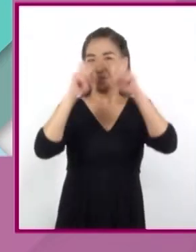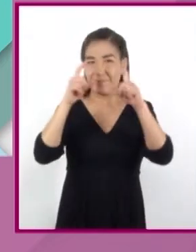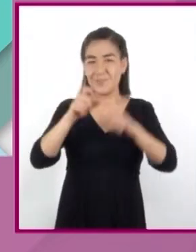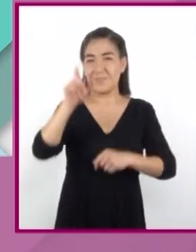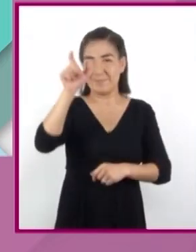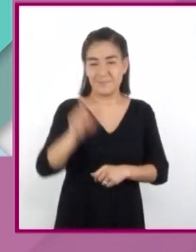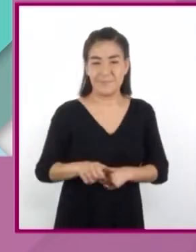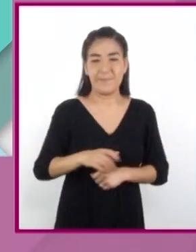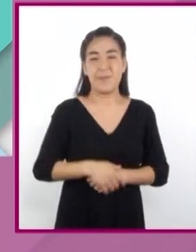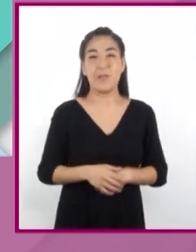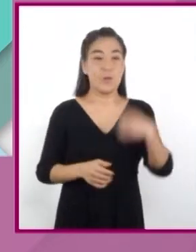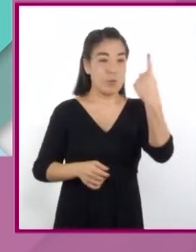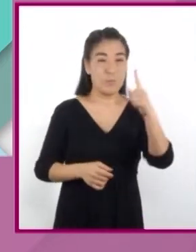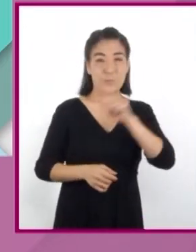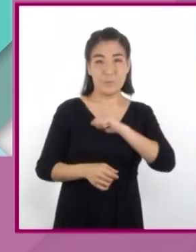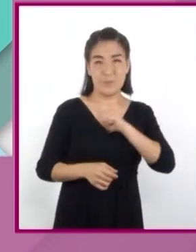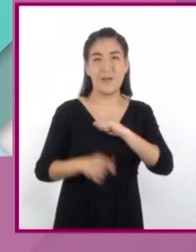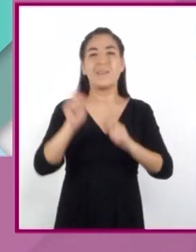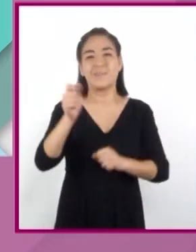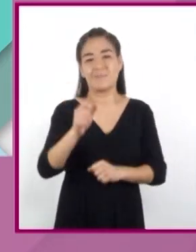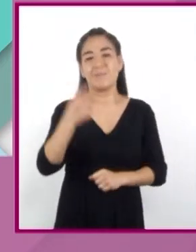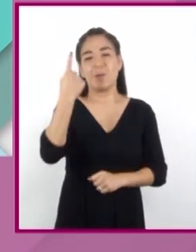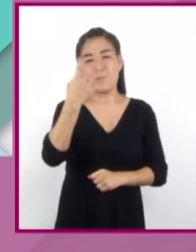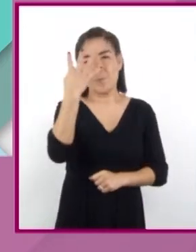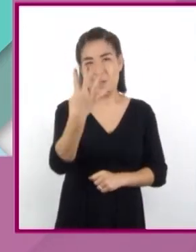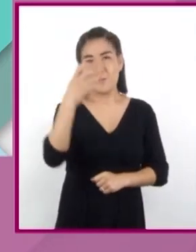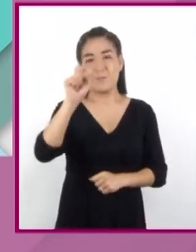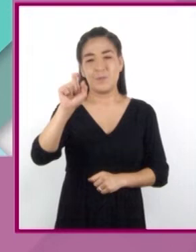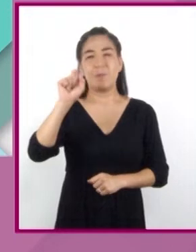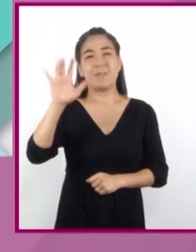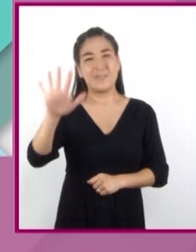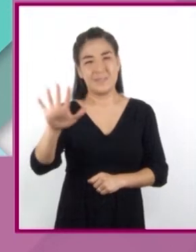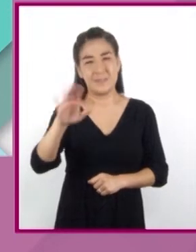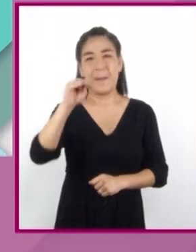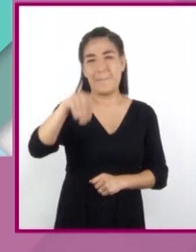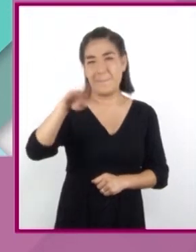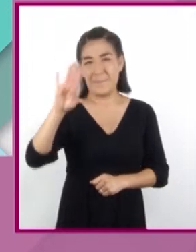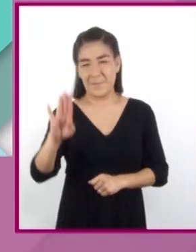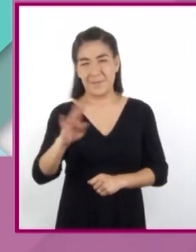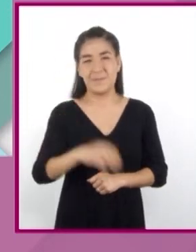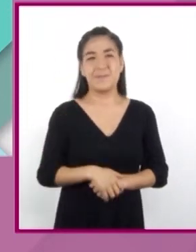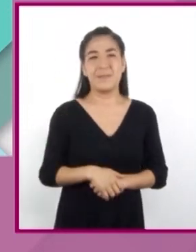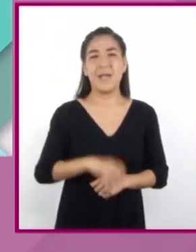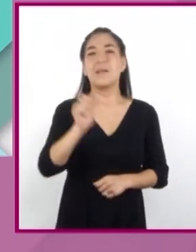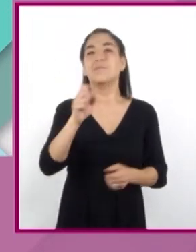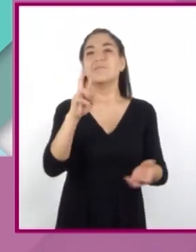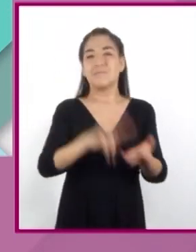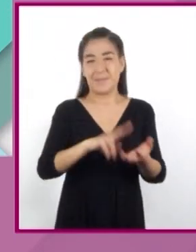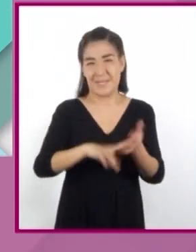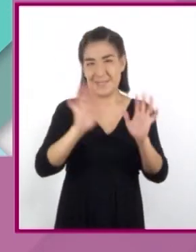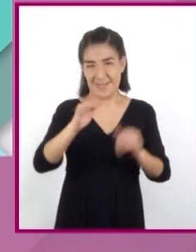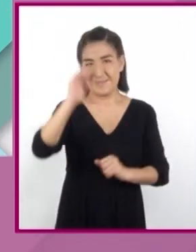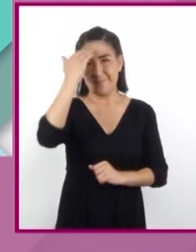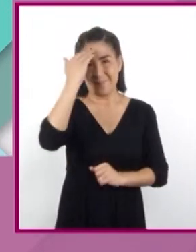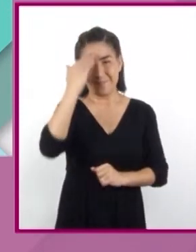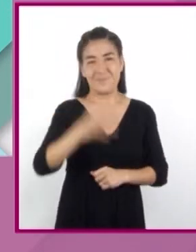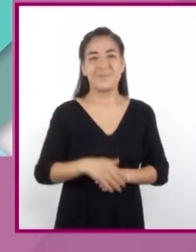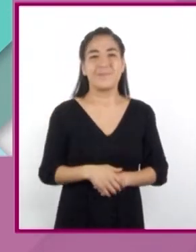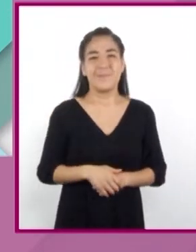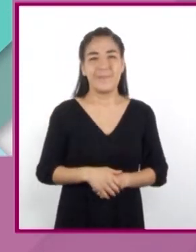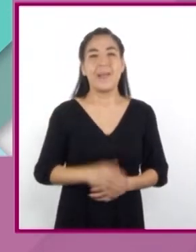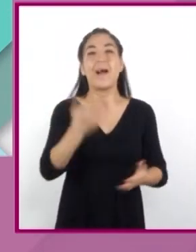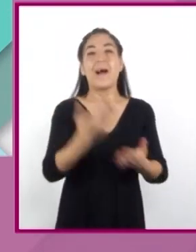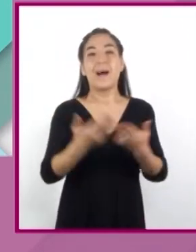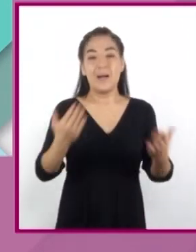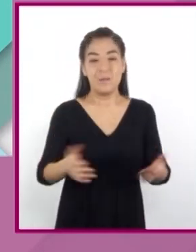fotografía corresponde a 4.25 MB en promedio, que es el valor que ya conocemos. Ahora